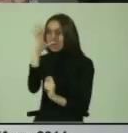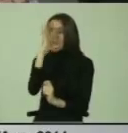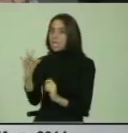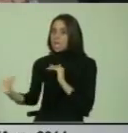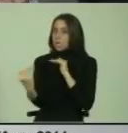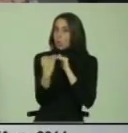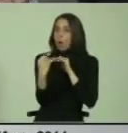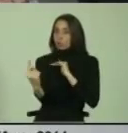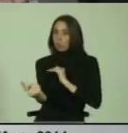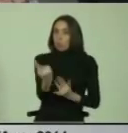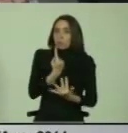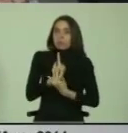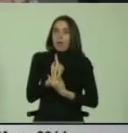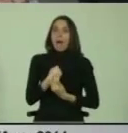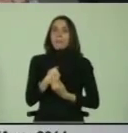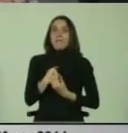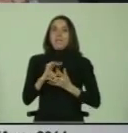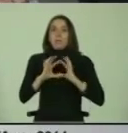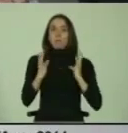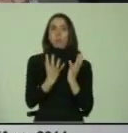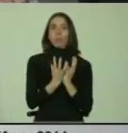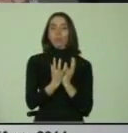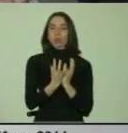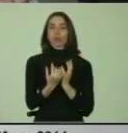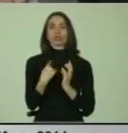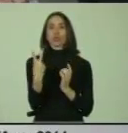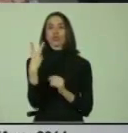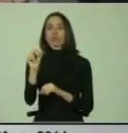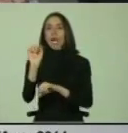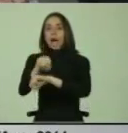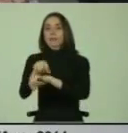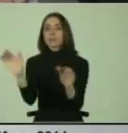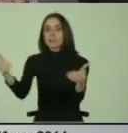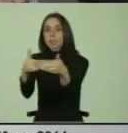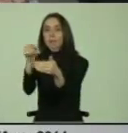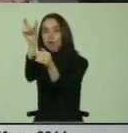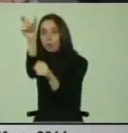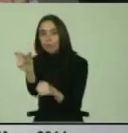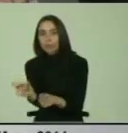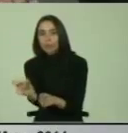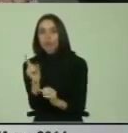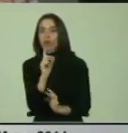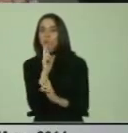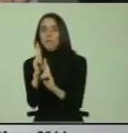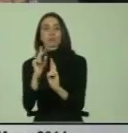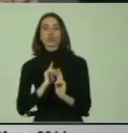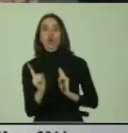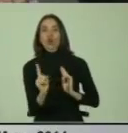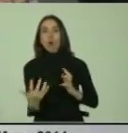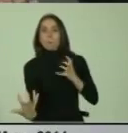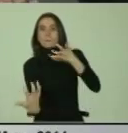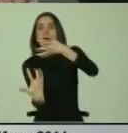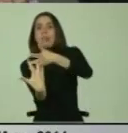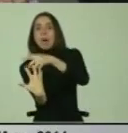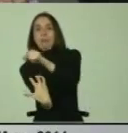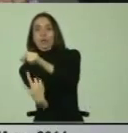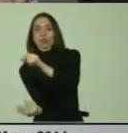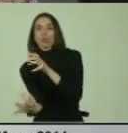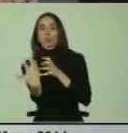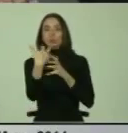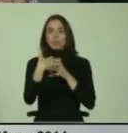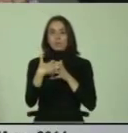mundo en vez de yo acogerte tal cual tú eres y adaptarme para darte respuesta. Por tanto, la integración es